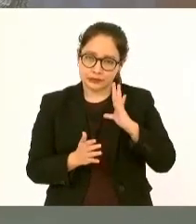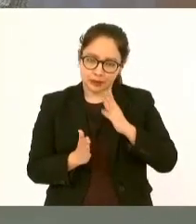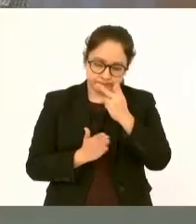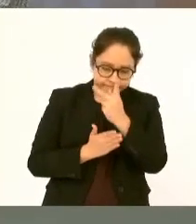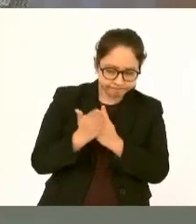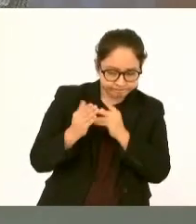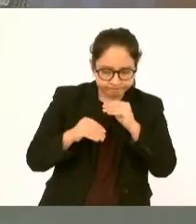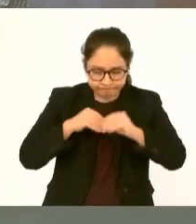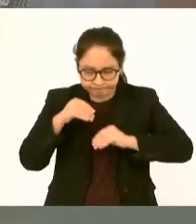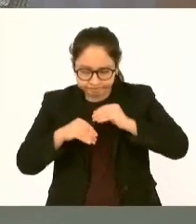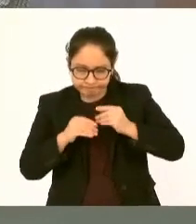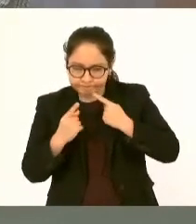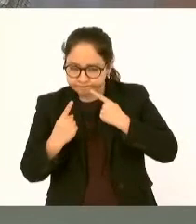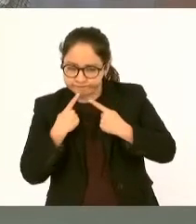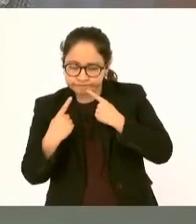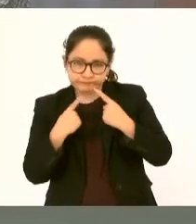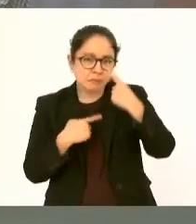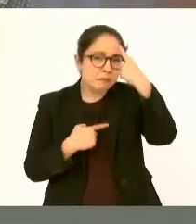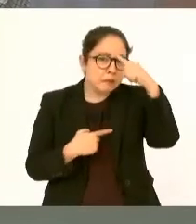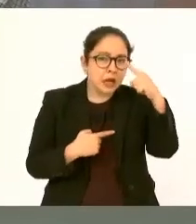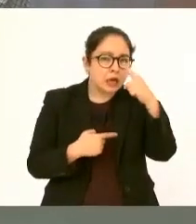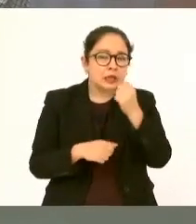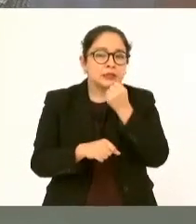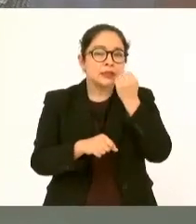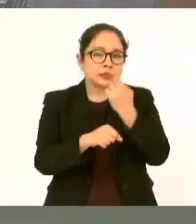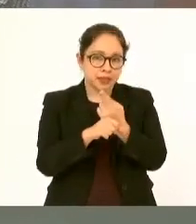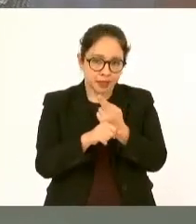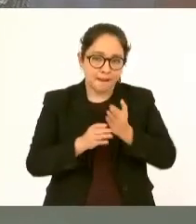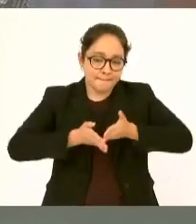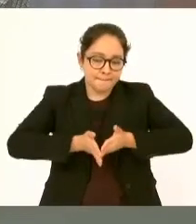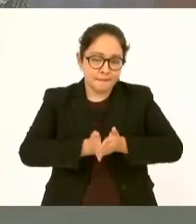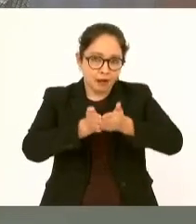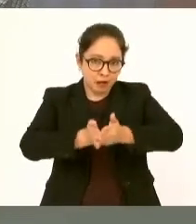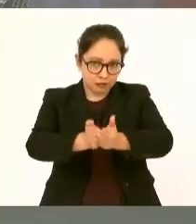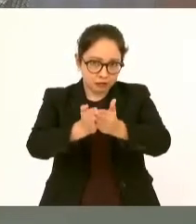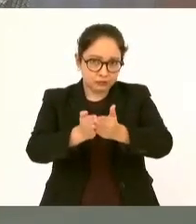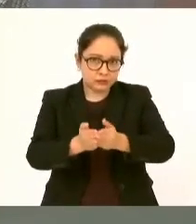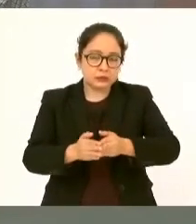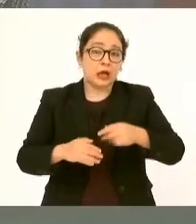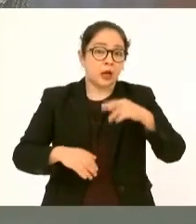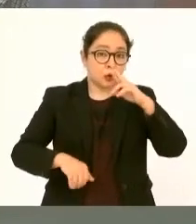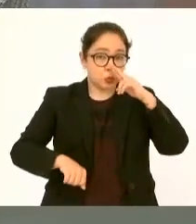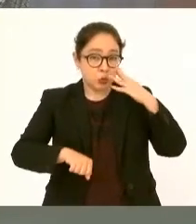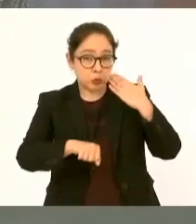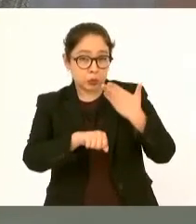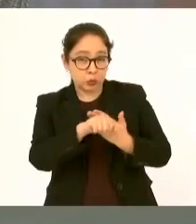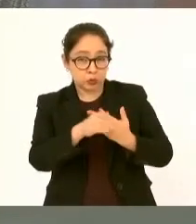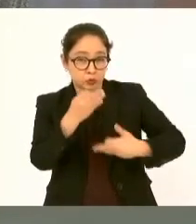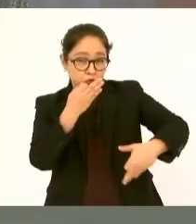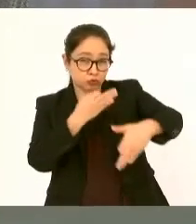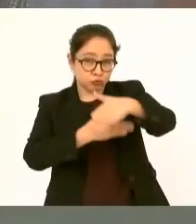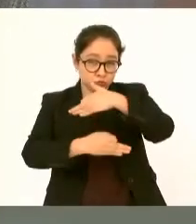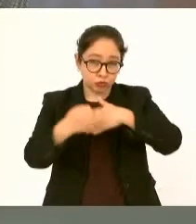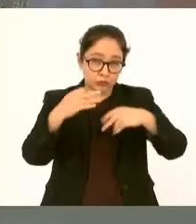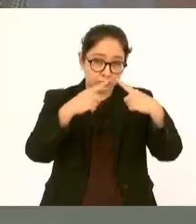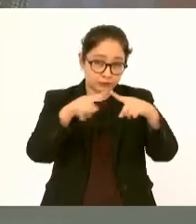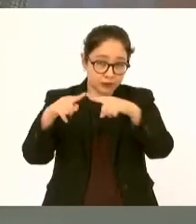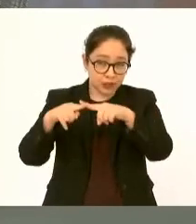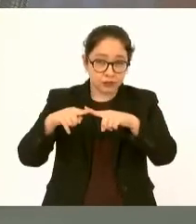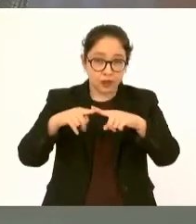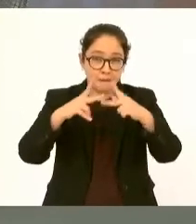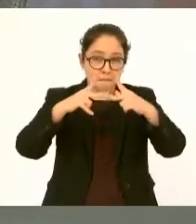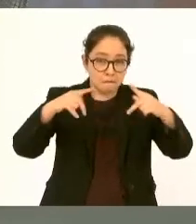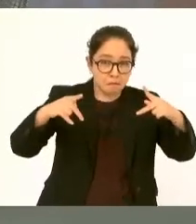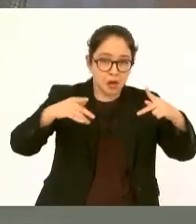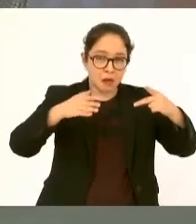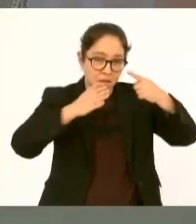para que la secretaría de marina se haga cargo de todos los puertos del